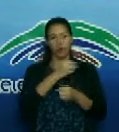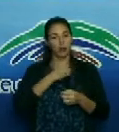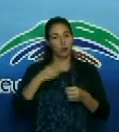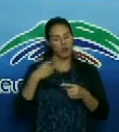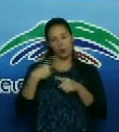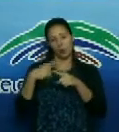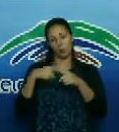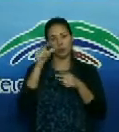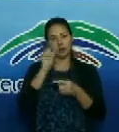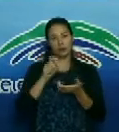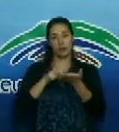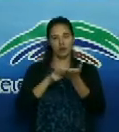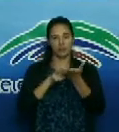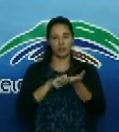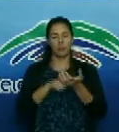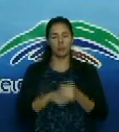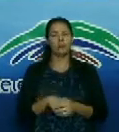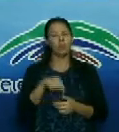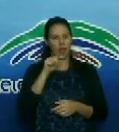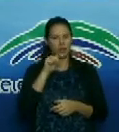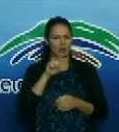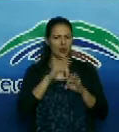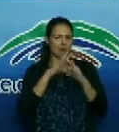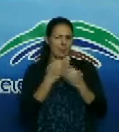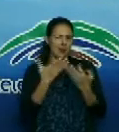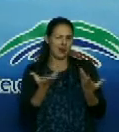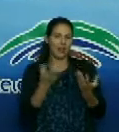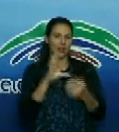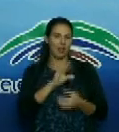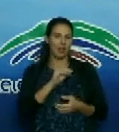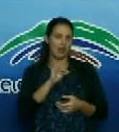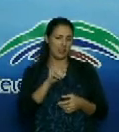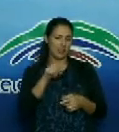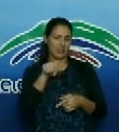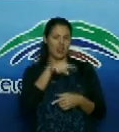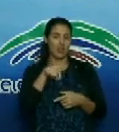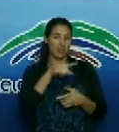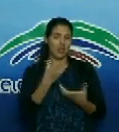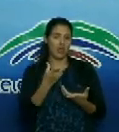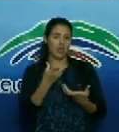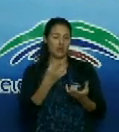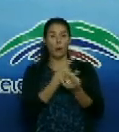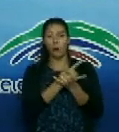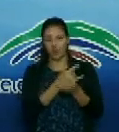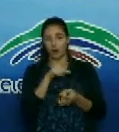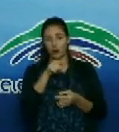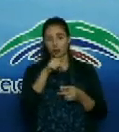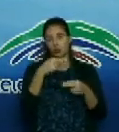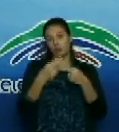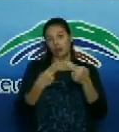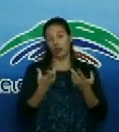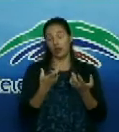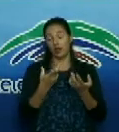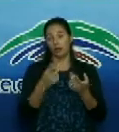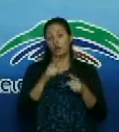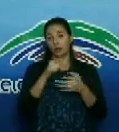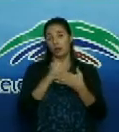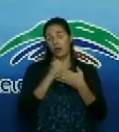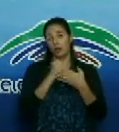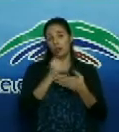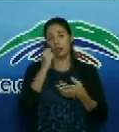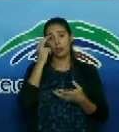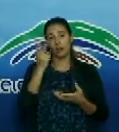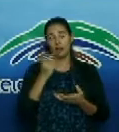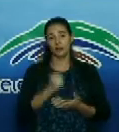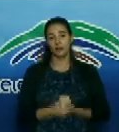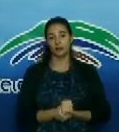familia? ¿qué le dice sobre su trabajo? sobre estos riesgos que está corriendo pero sobre todas las cosas que está colaborando para salvar vidas bueno